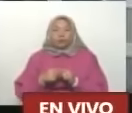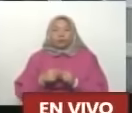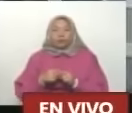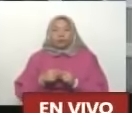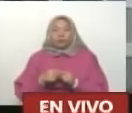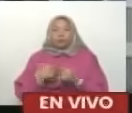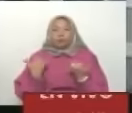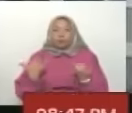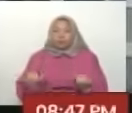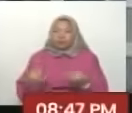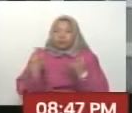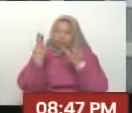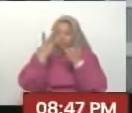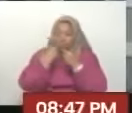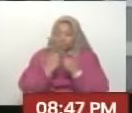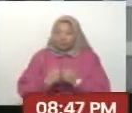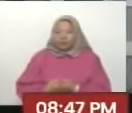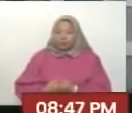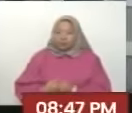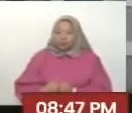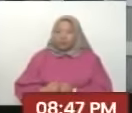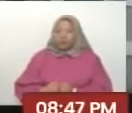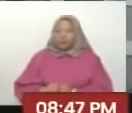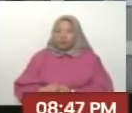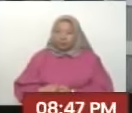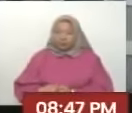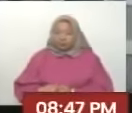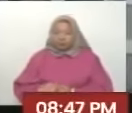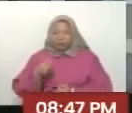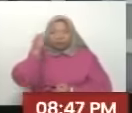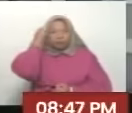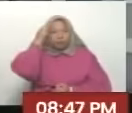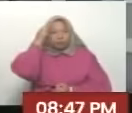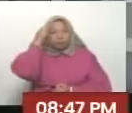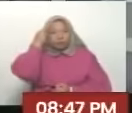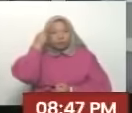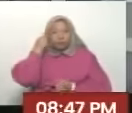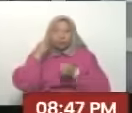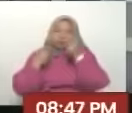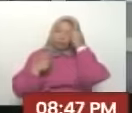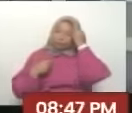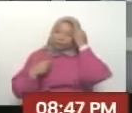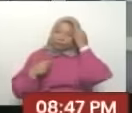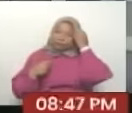que eche el número, güey, no vamos a eliminar el ministerio todavía.